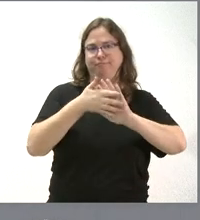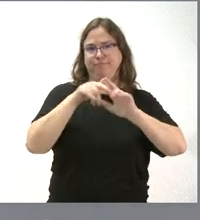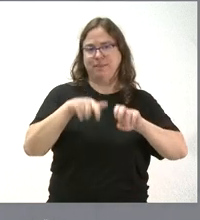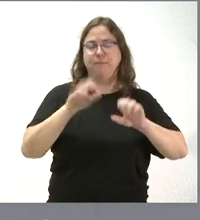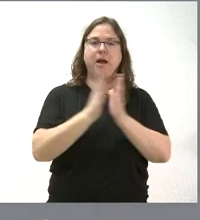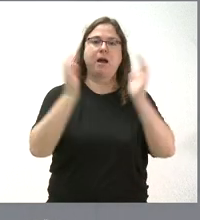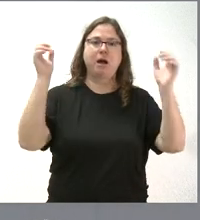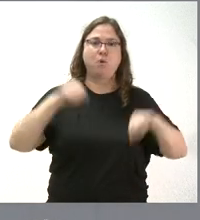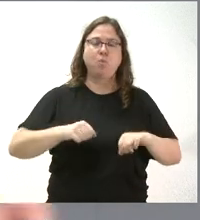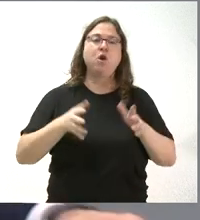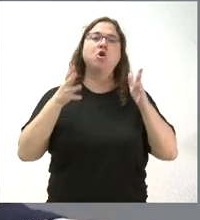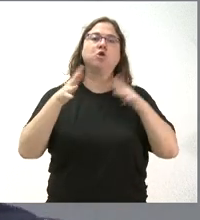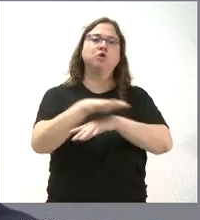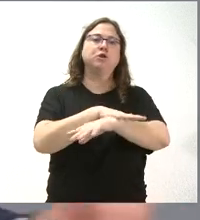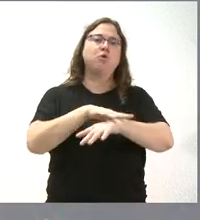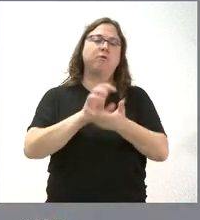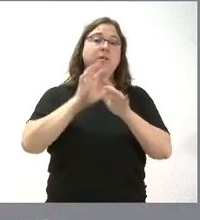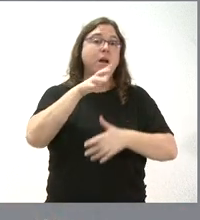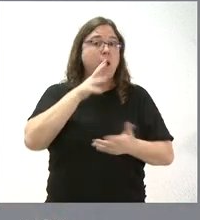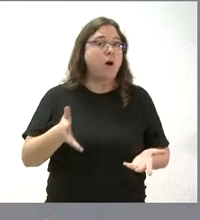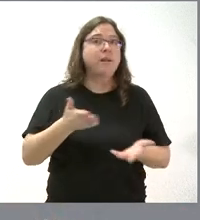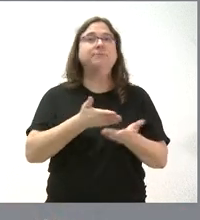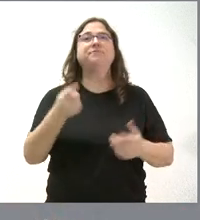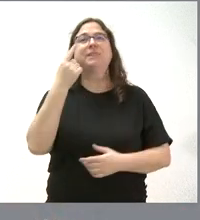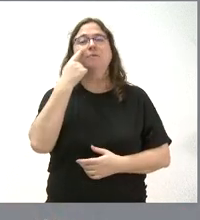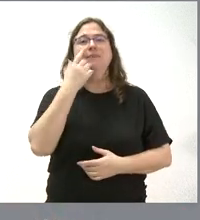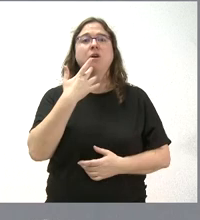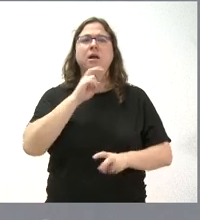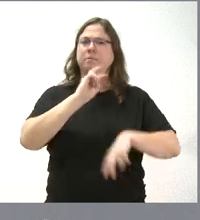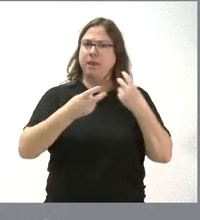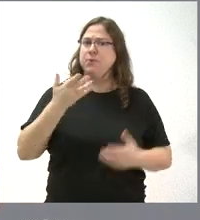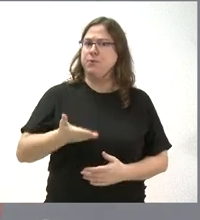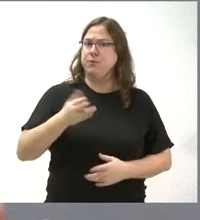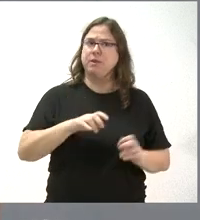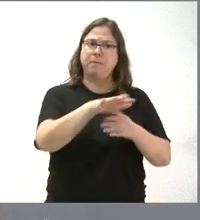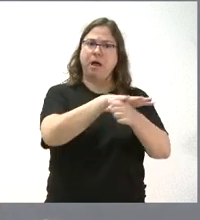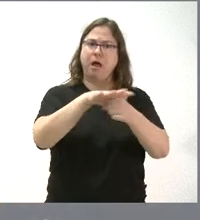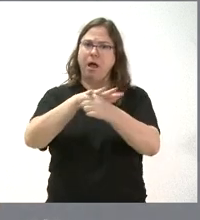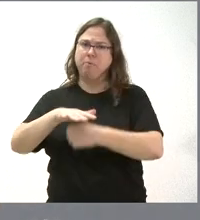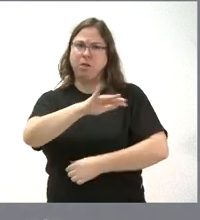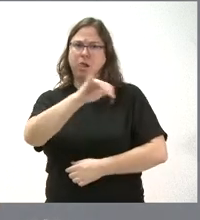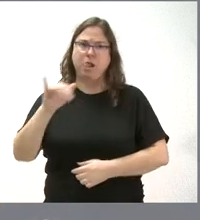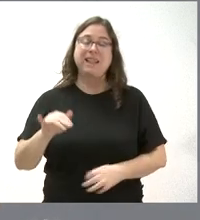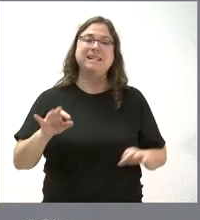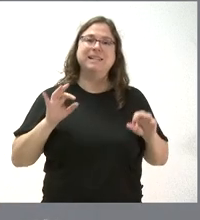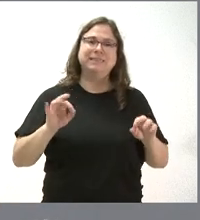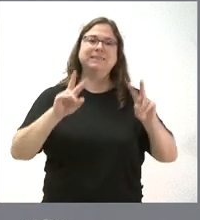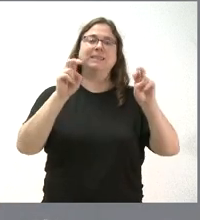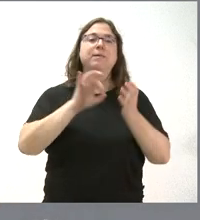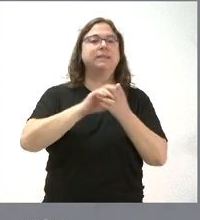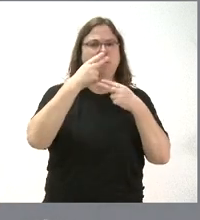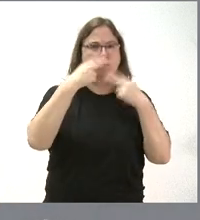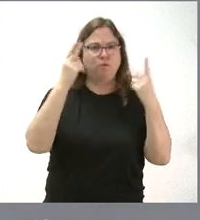acuerdos por parte del Consejo de Gobierno de Castilla y León. Y habrán visto ustedes que hay actuaciones muy relevantes en todos los ámbitos, especialmente en los servicios